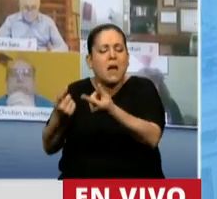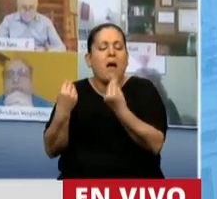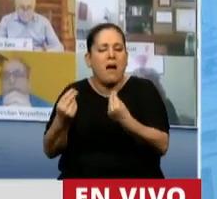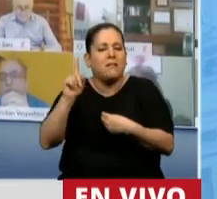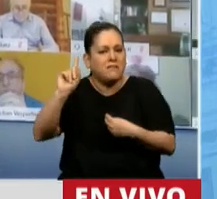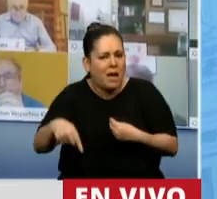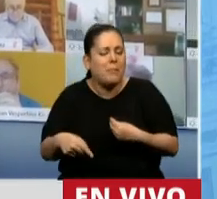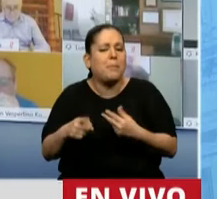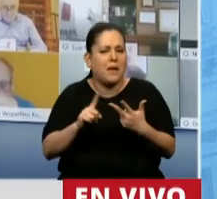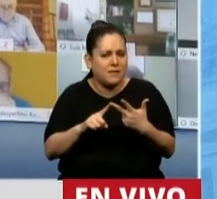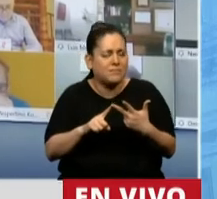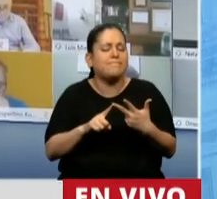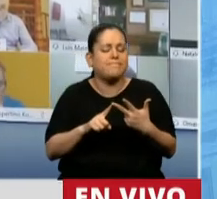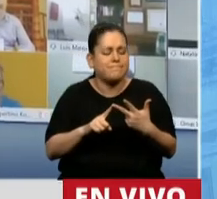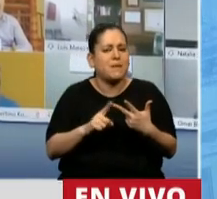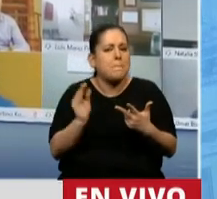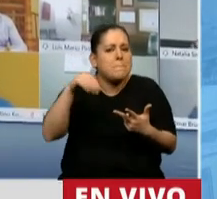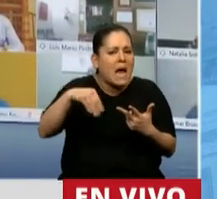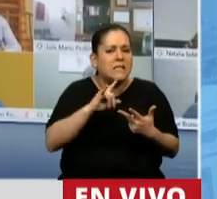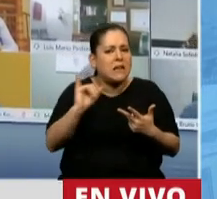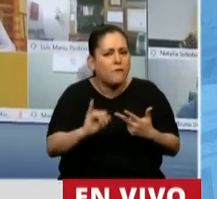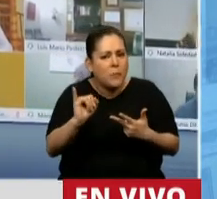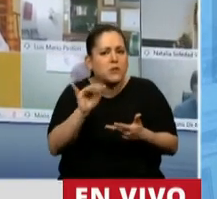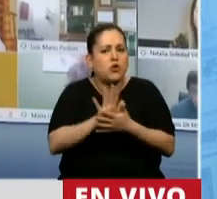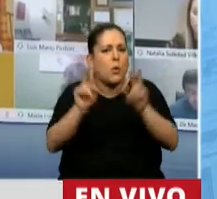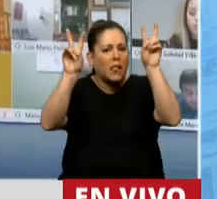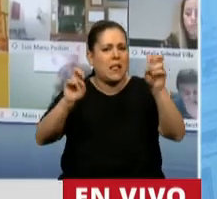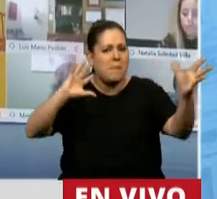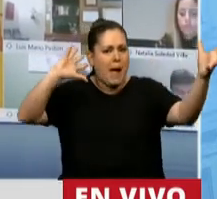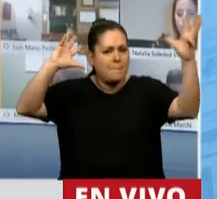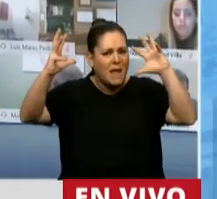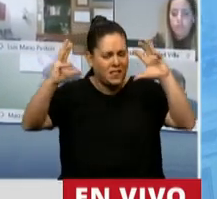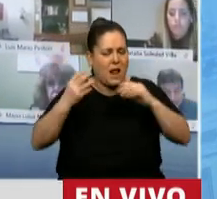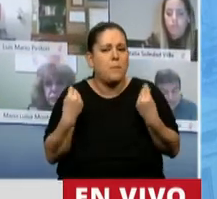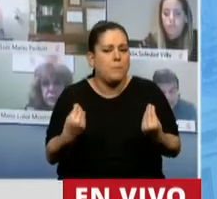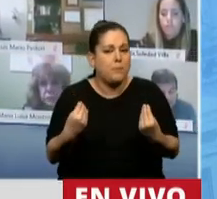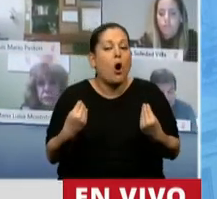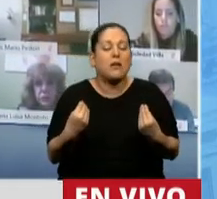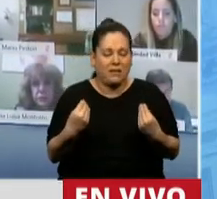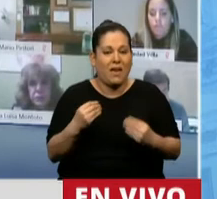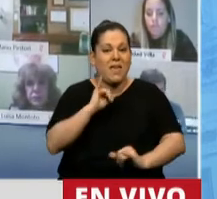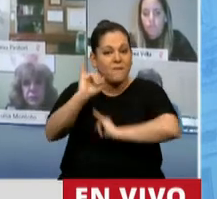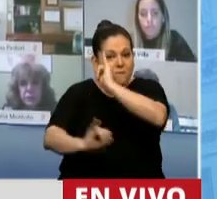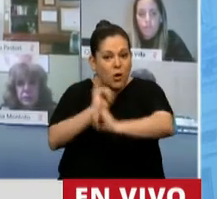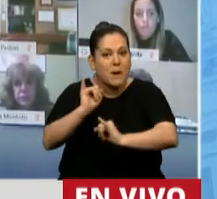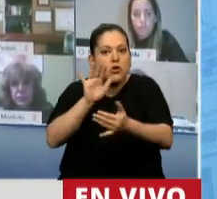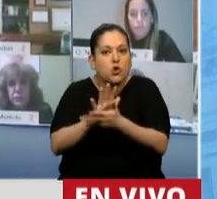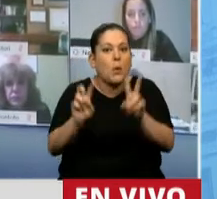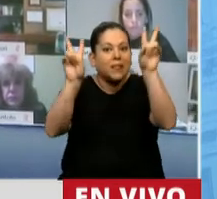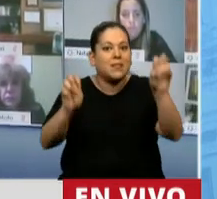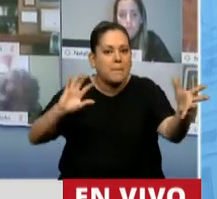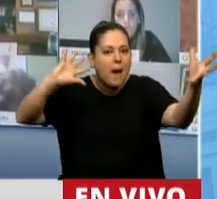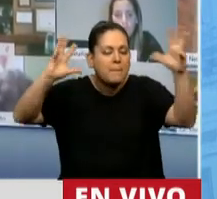información sobre cuestiones ambientales porque el acceso público a la información ambiental